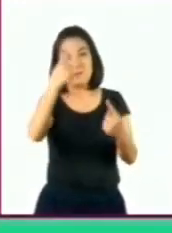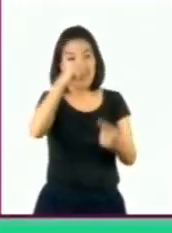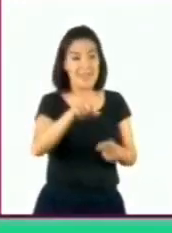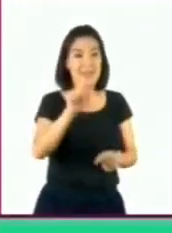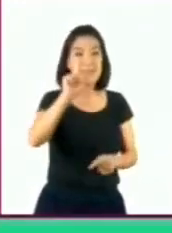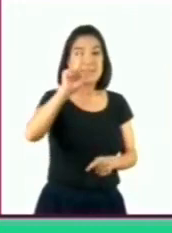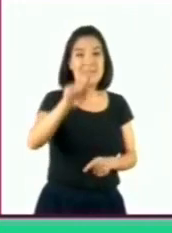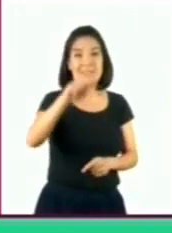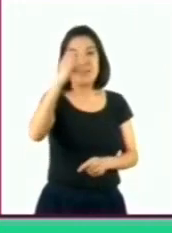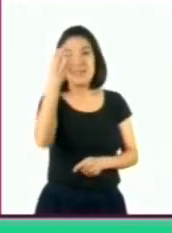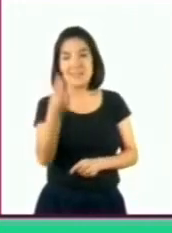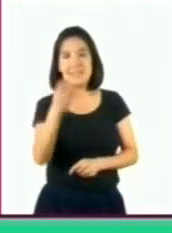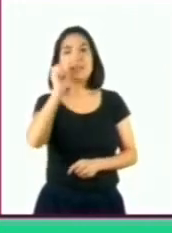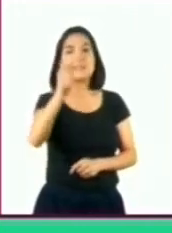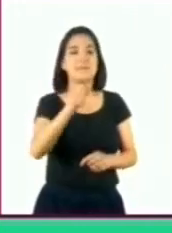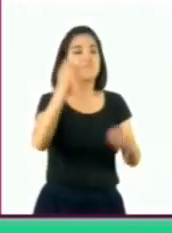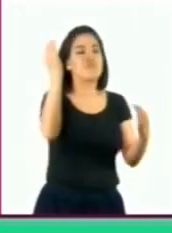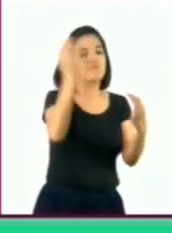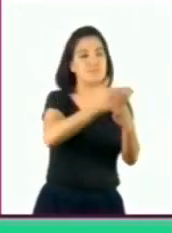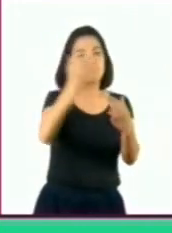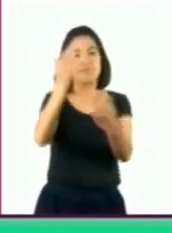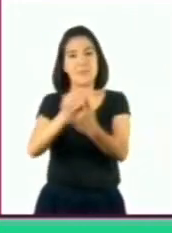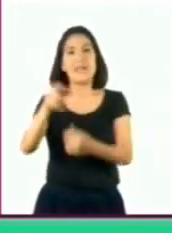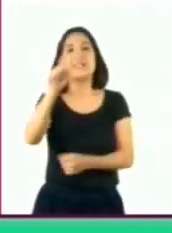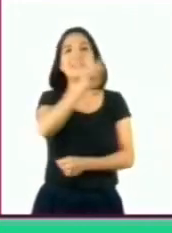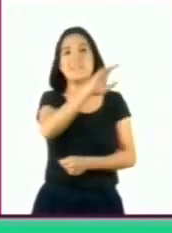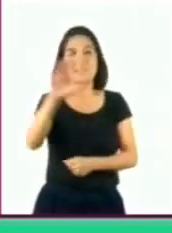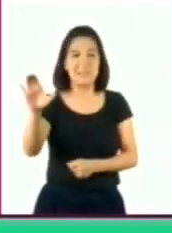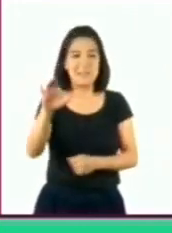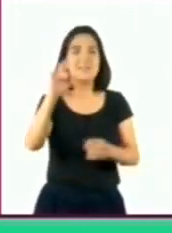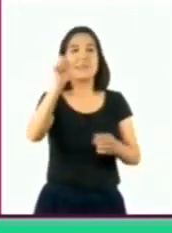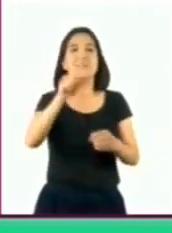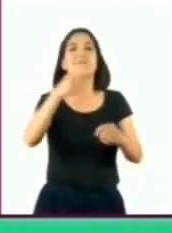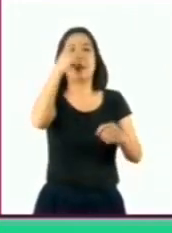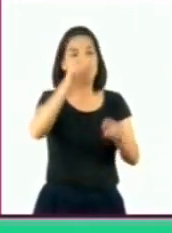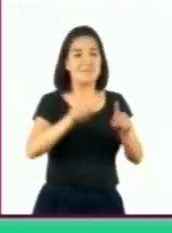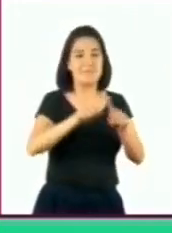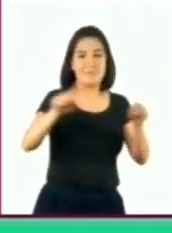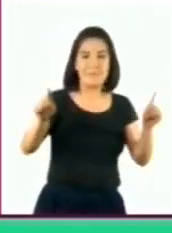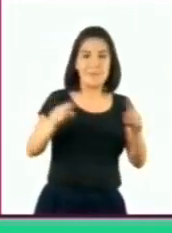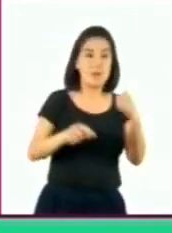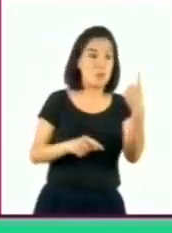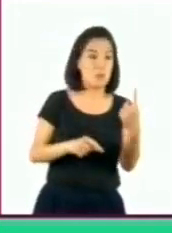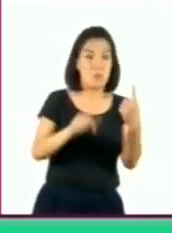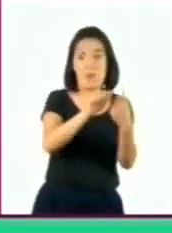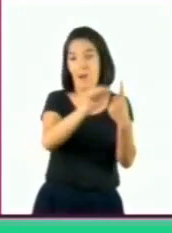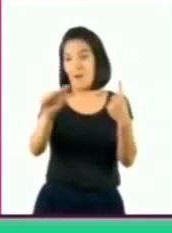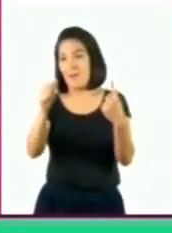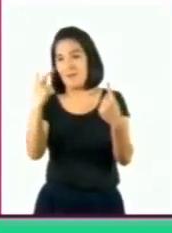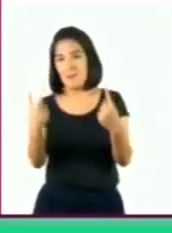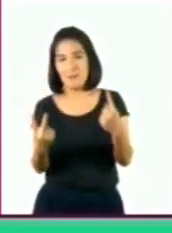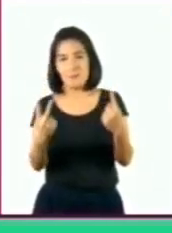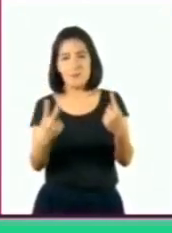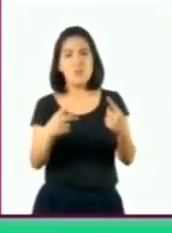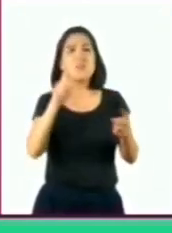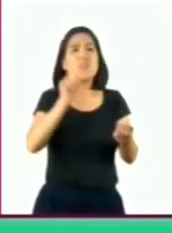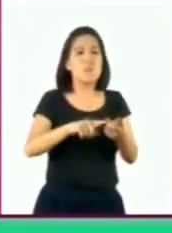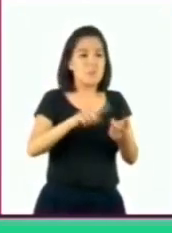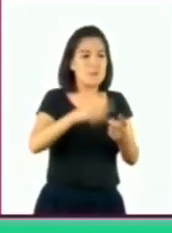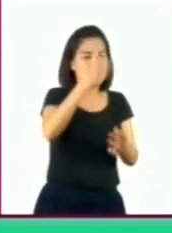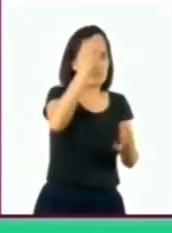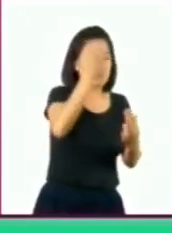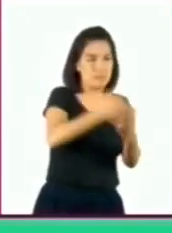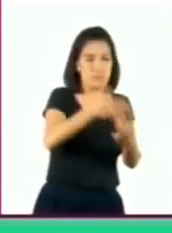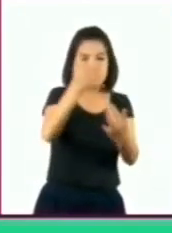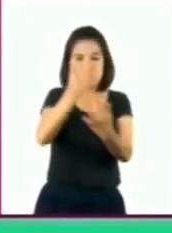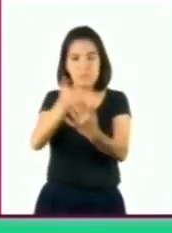debemos dividir en 100 partes iguales la distancia que hay del 1 al 2, en donde cada división